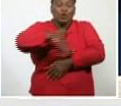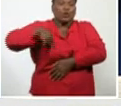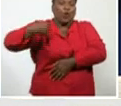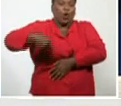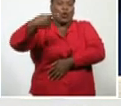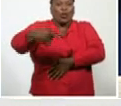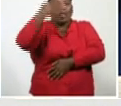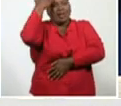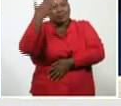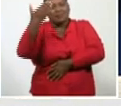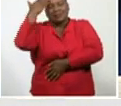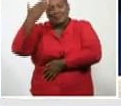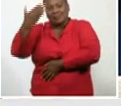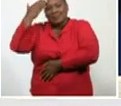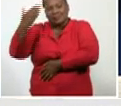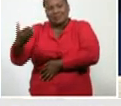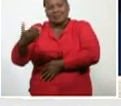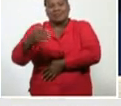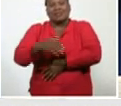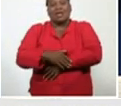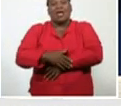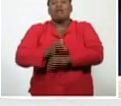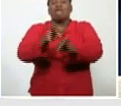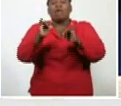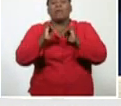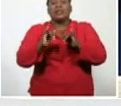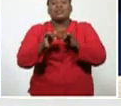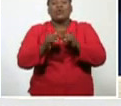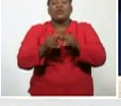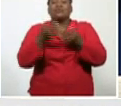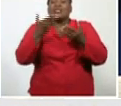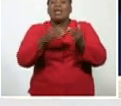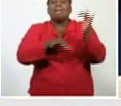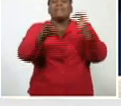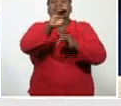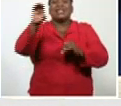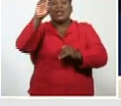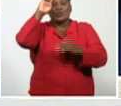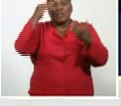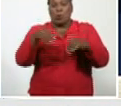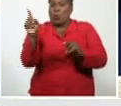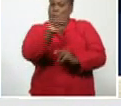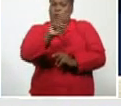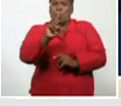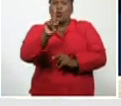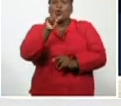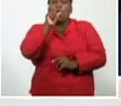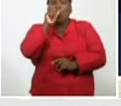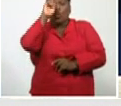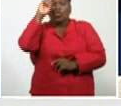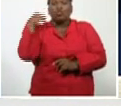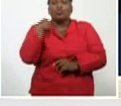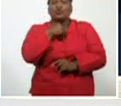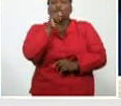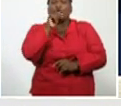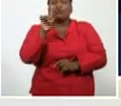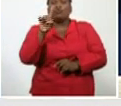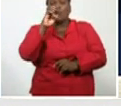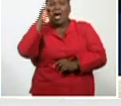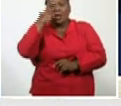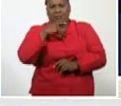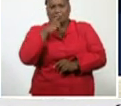que brinda, no dura, la brinda el Ministerio de Salud, todos los organismos, que intervienen,